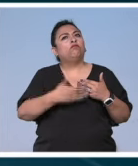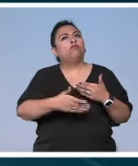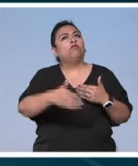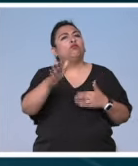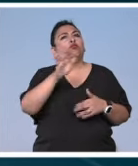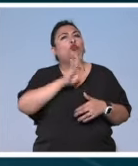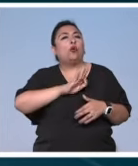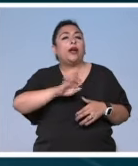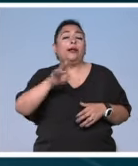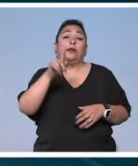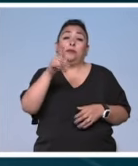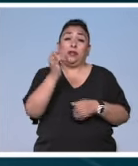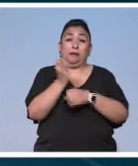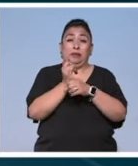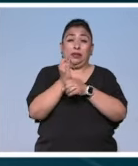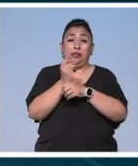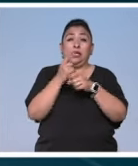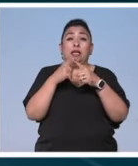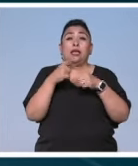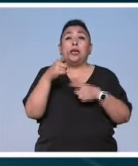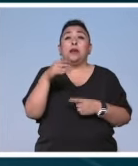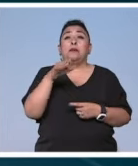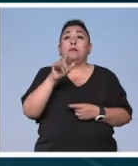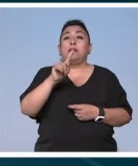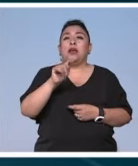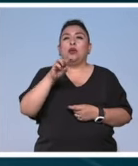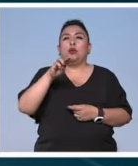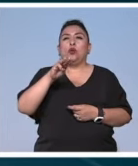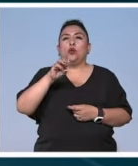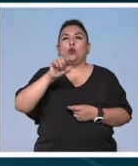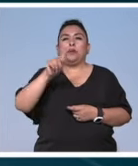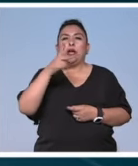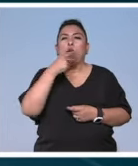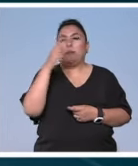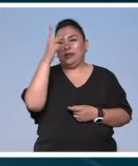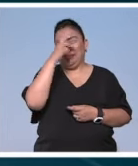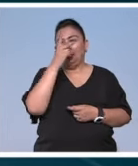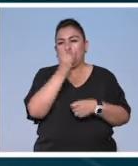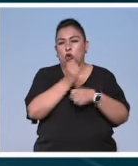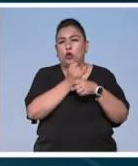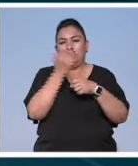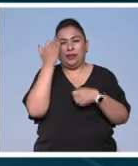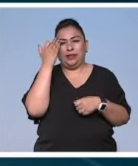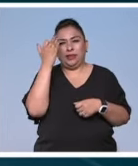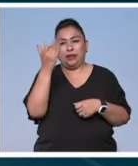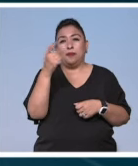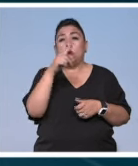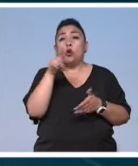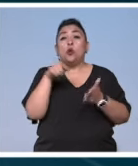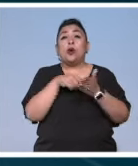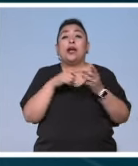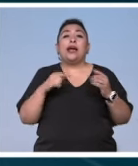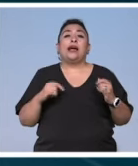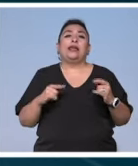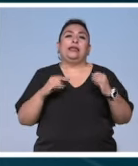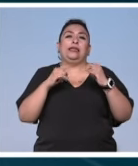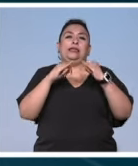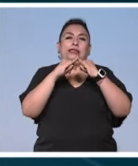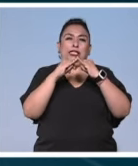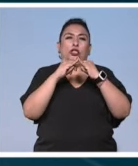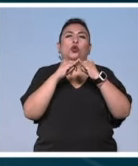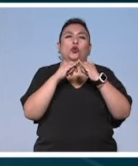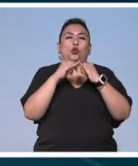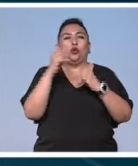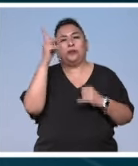de acuerdo a investigaciones realizadas por Mark Whitman psicólogo e investigador del tiempo en el Instituto de Áreas Fronterizas de